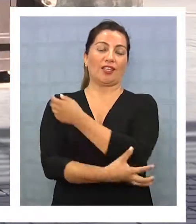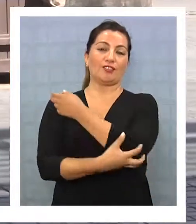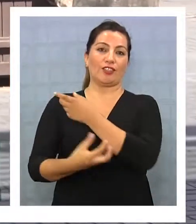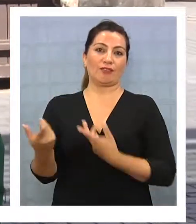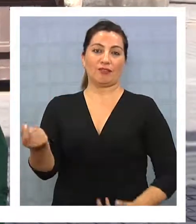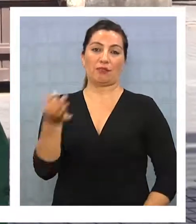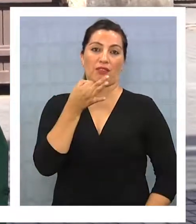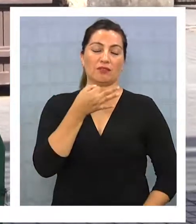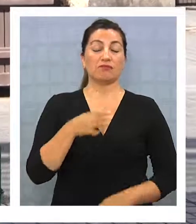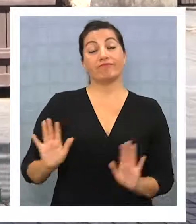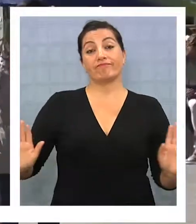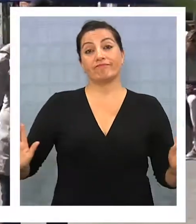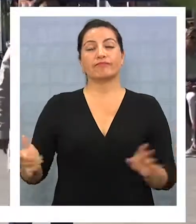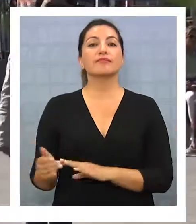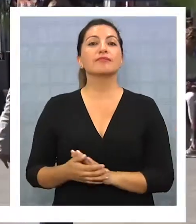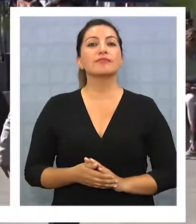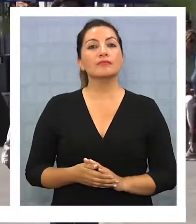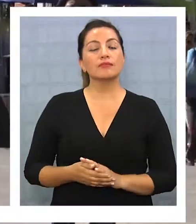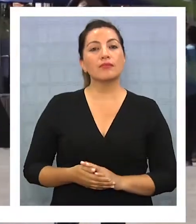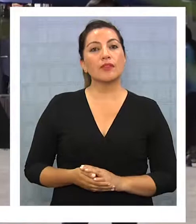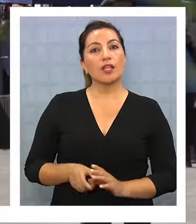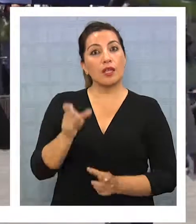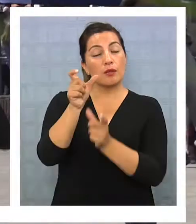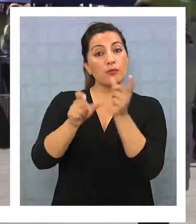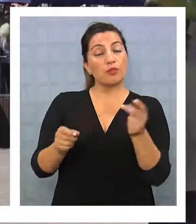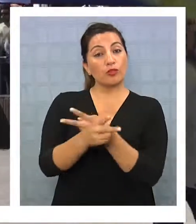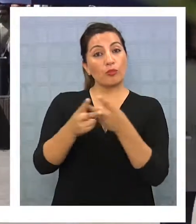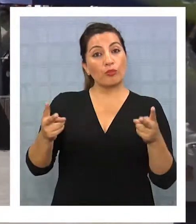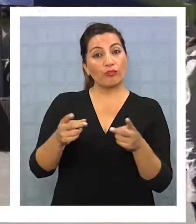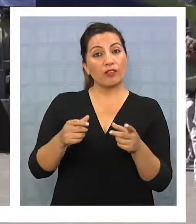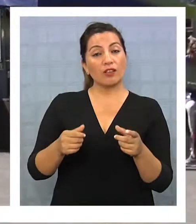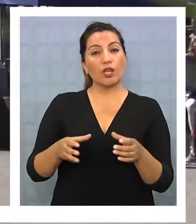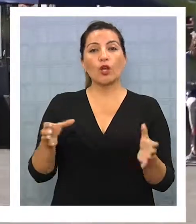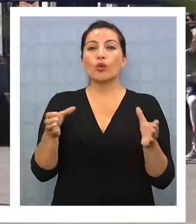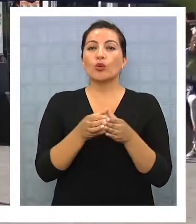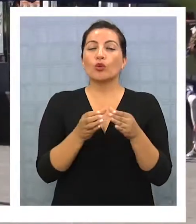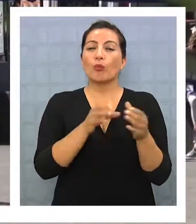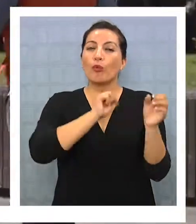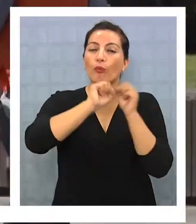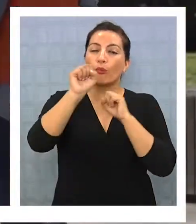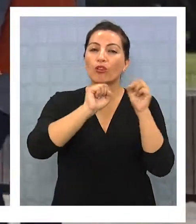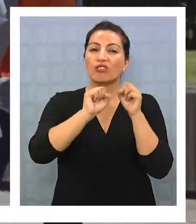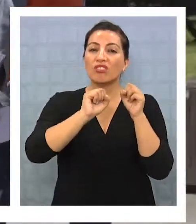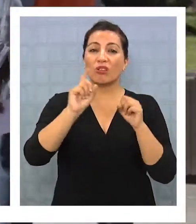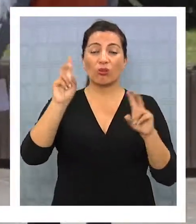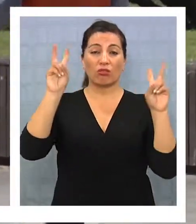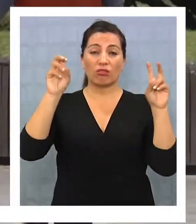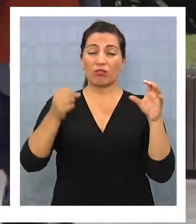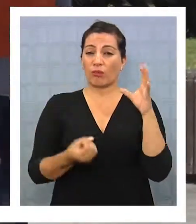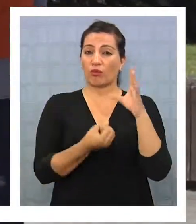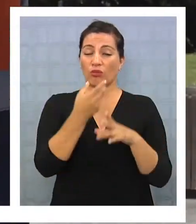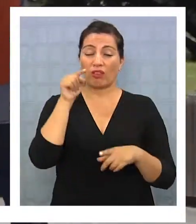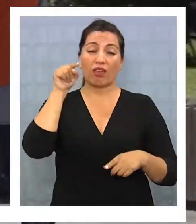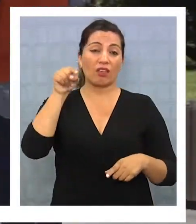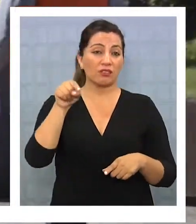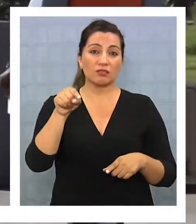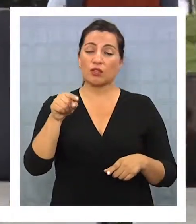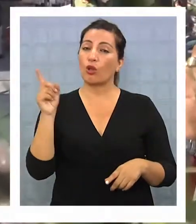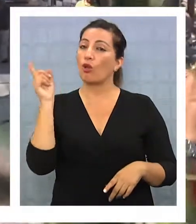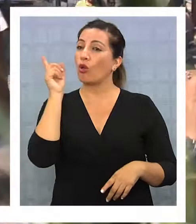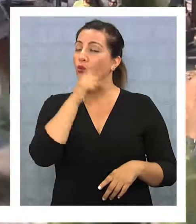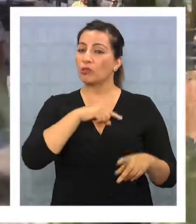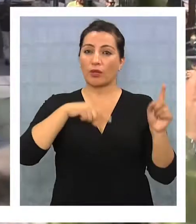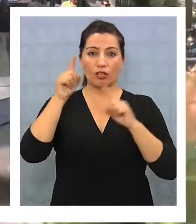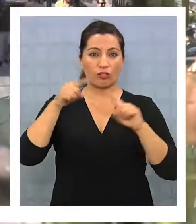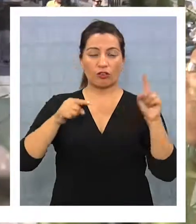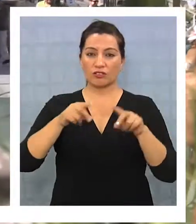serías, pero así es. Para el público, la lejanía con los partidos políticos no es algo nuevo, sino una consecuencia de